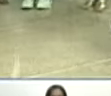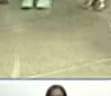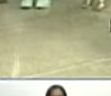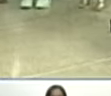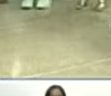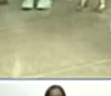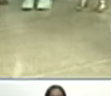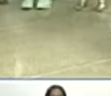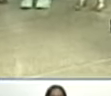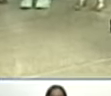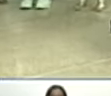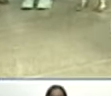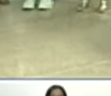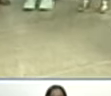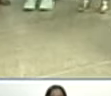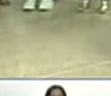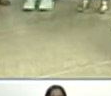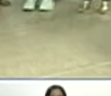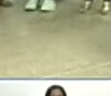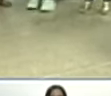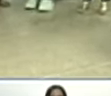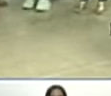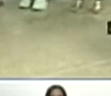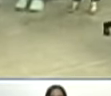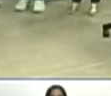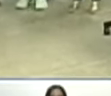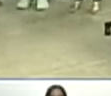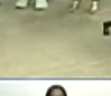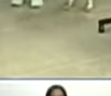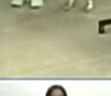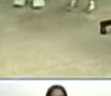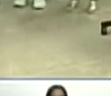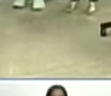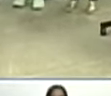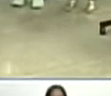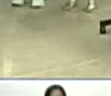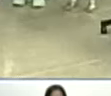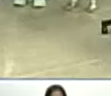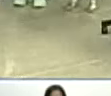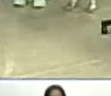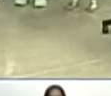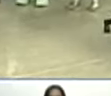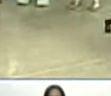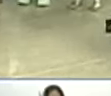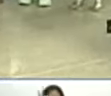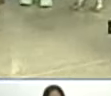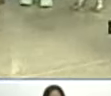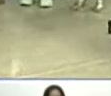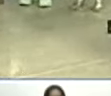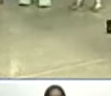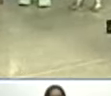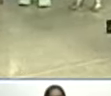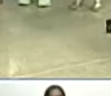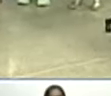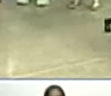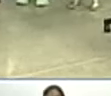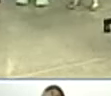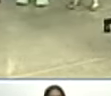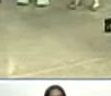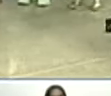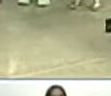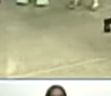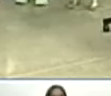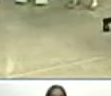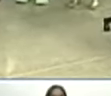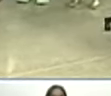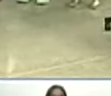Zoraida gracias agradezco las bendiciones la buena fe las oraciones del pueblo de